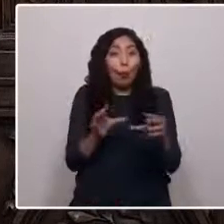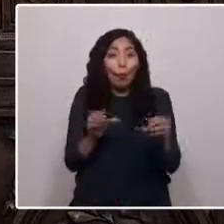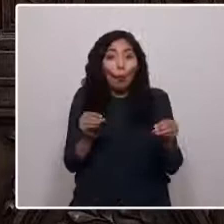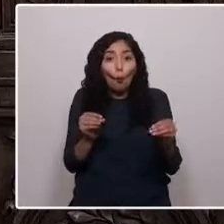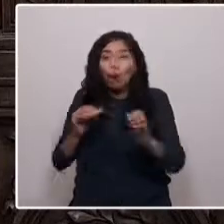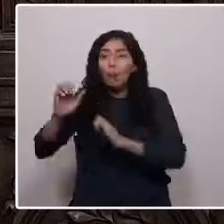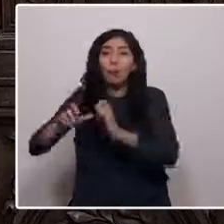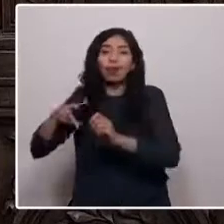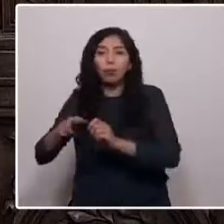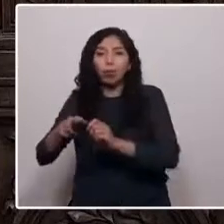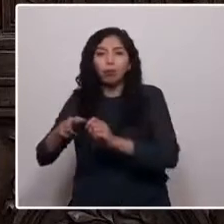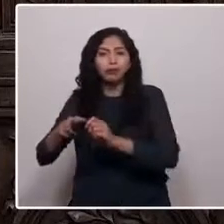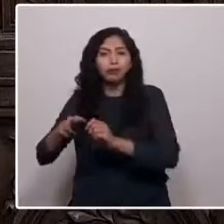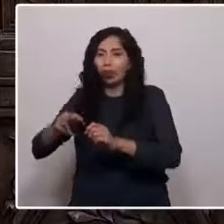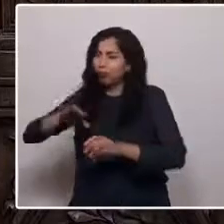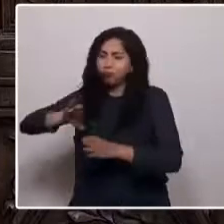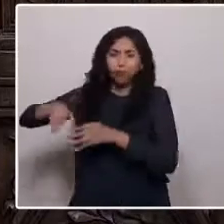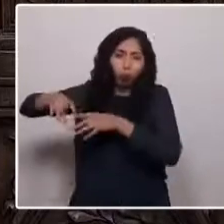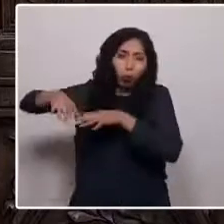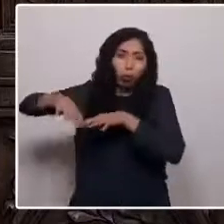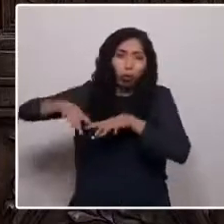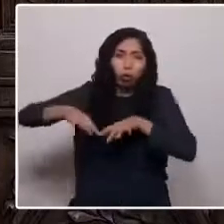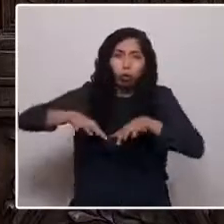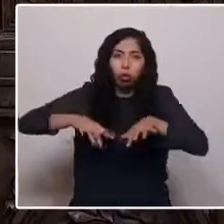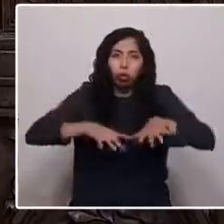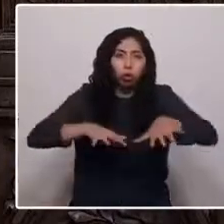corran libres y se recuperen los ecosistemas.